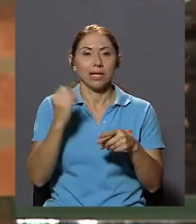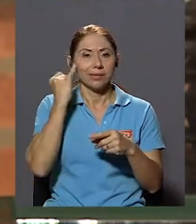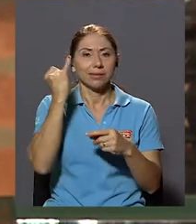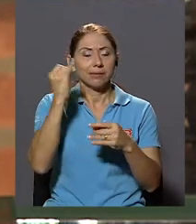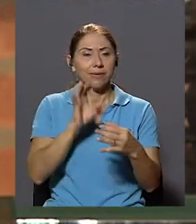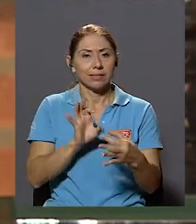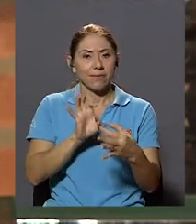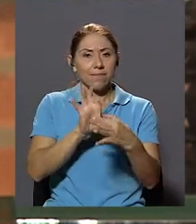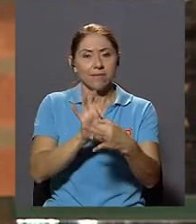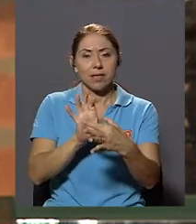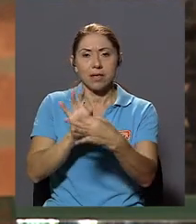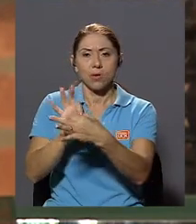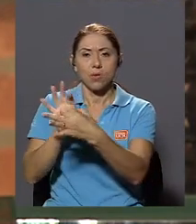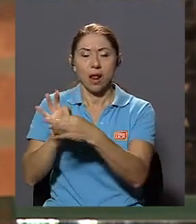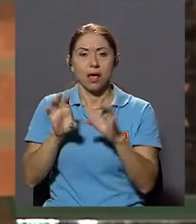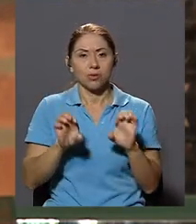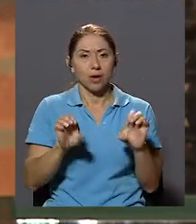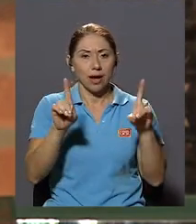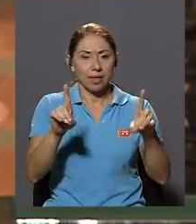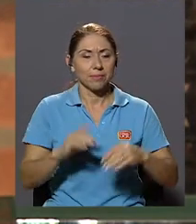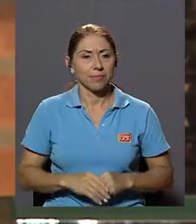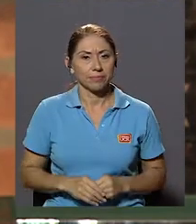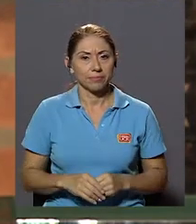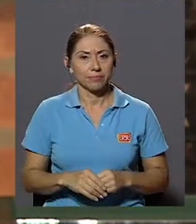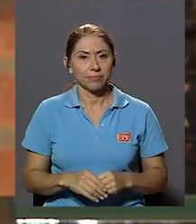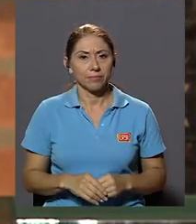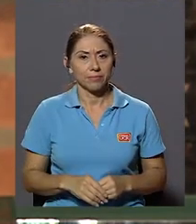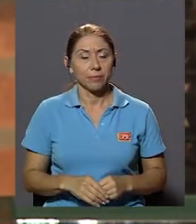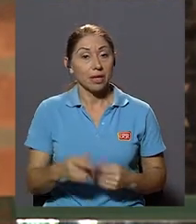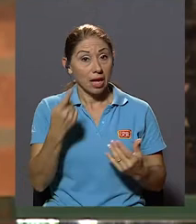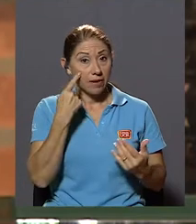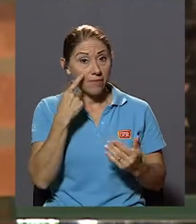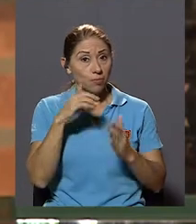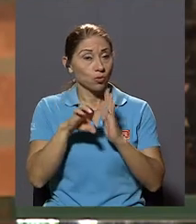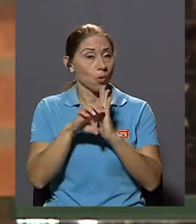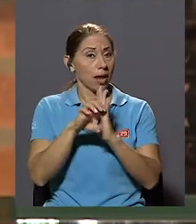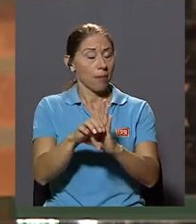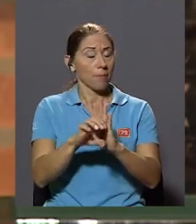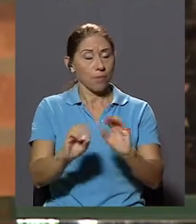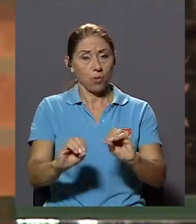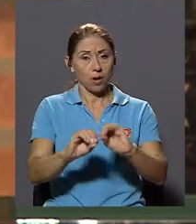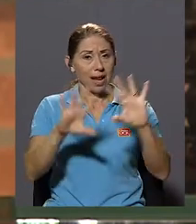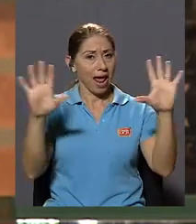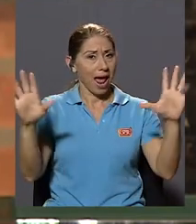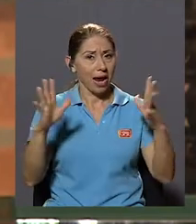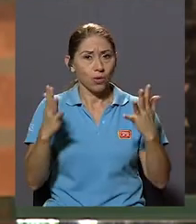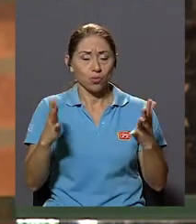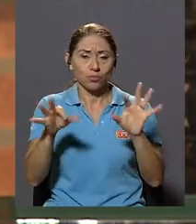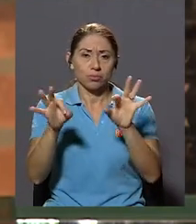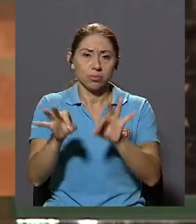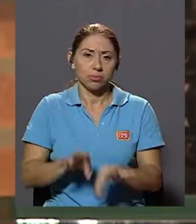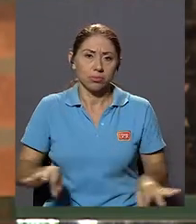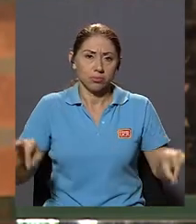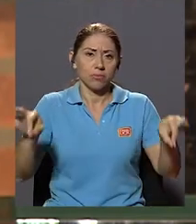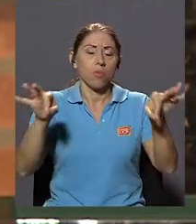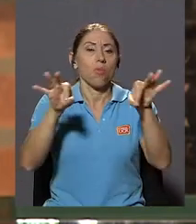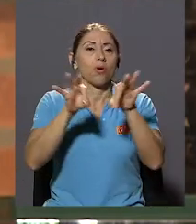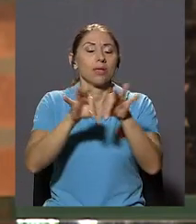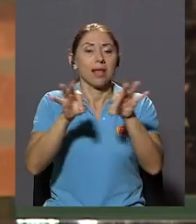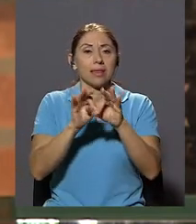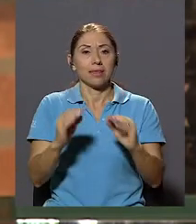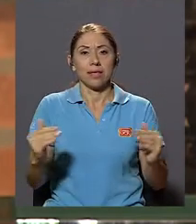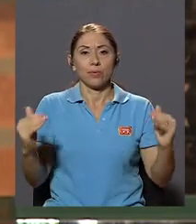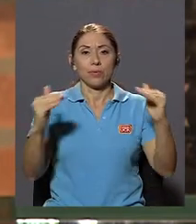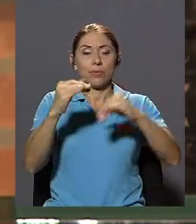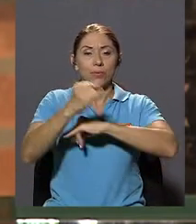vinculación académica Bueno y aquí vemos un ejemplo Creo que extraordinariamente claro De lo importante que es